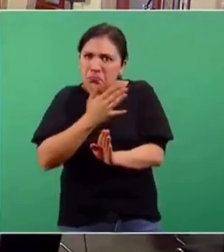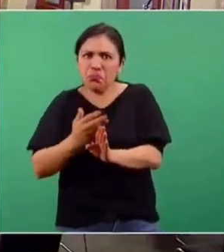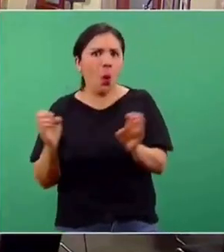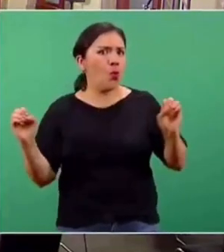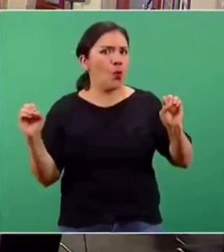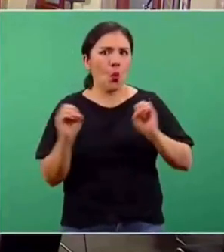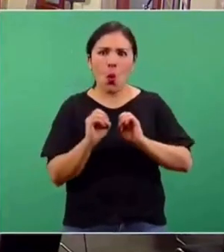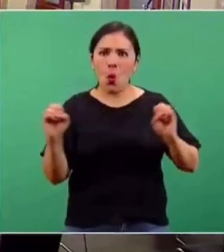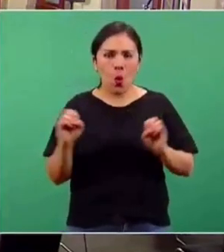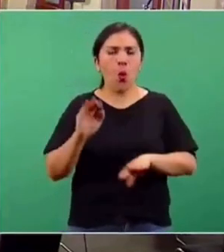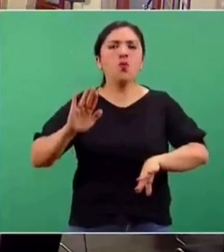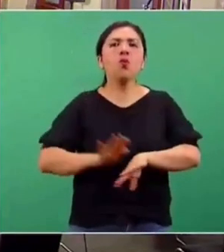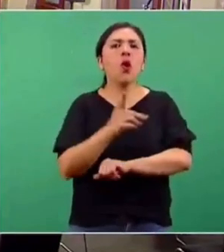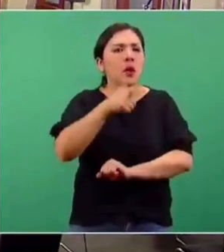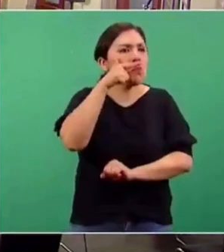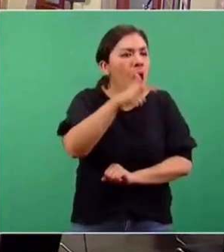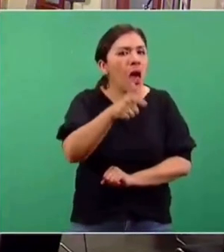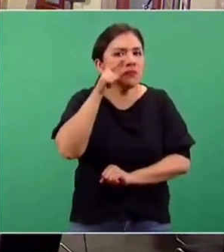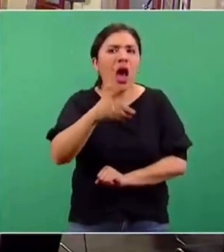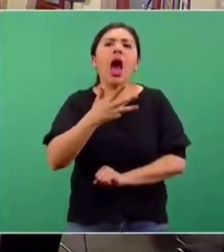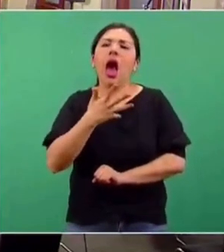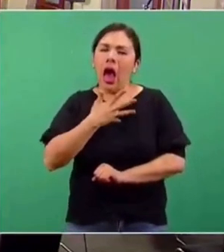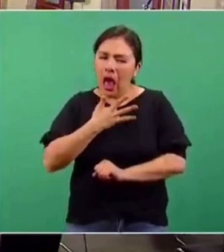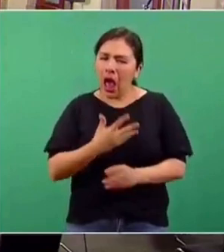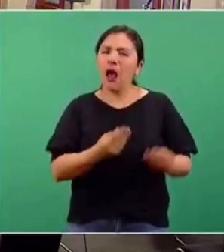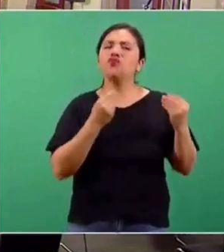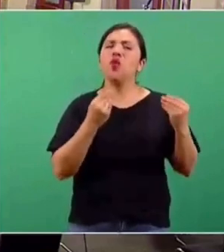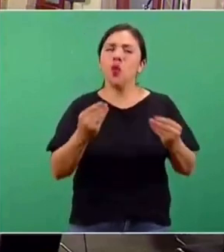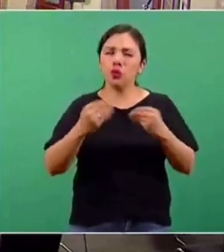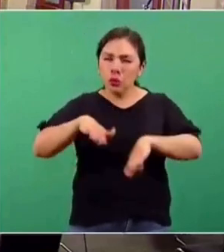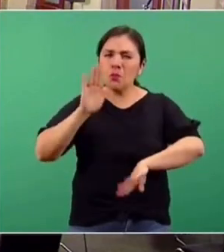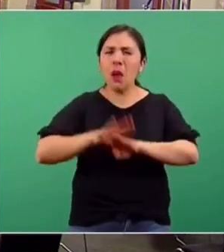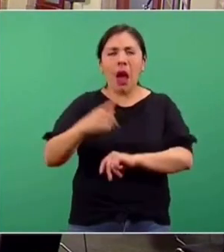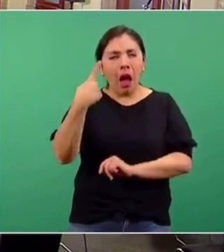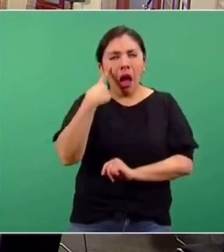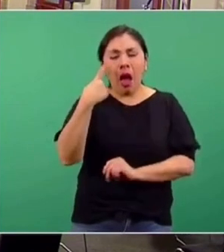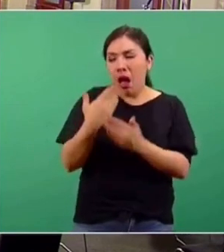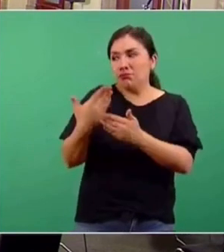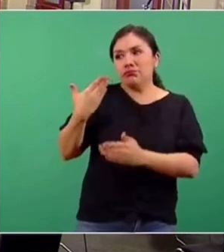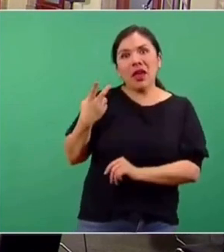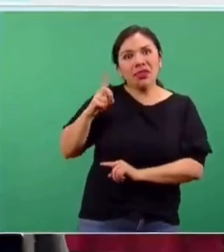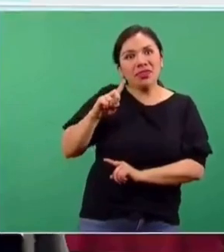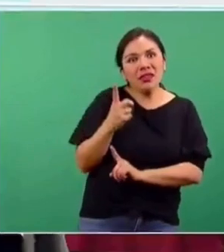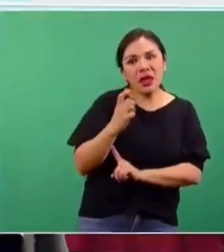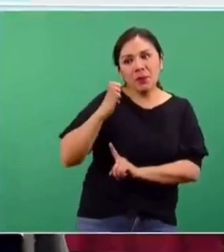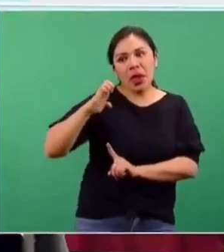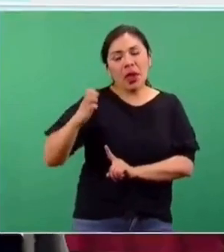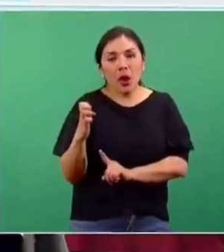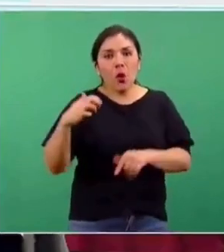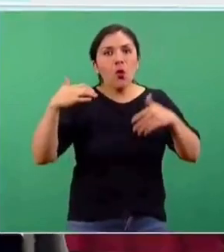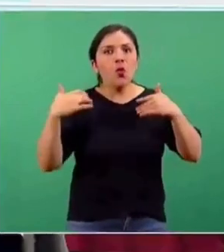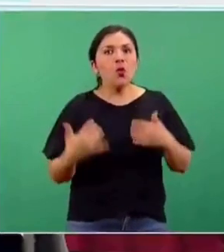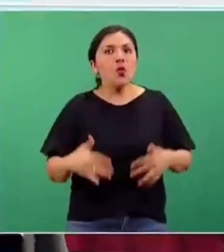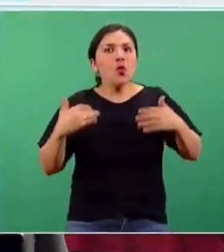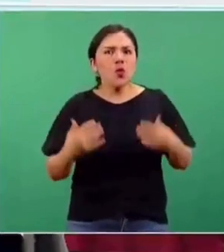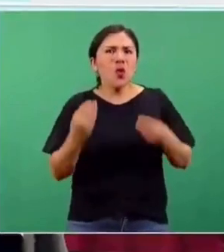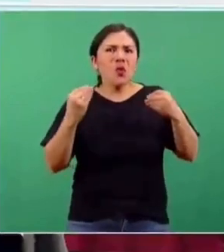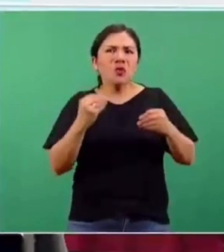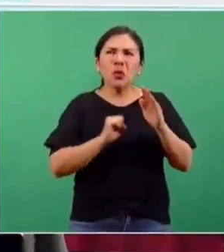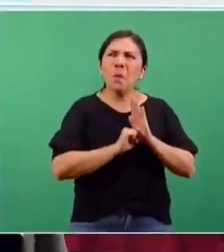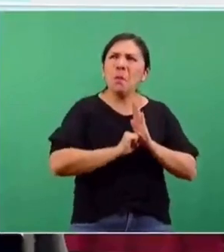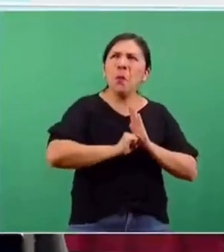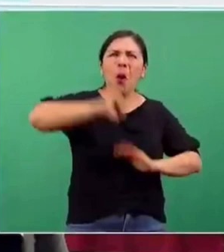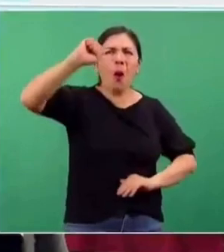dado que más allá que se han tenido, sí, sobre todo en el mes de diciembre, principios de enero, cuando tuvimos esta segunda